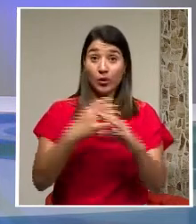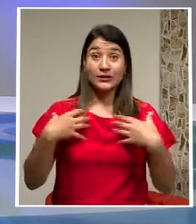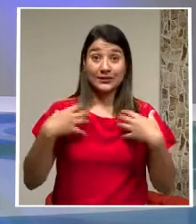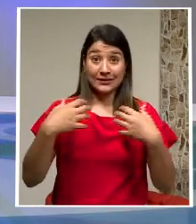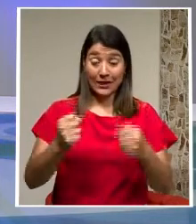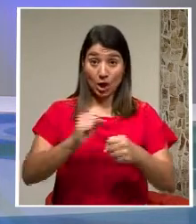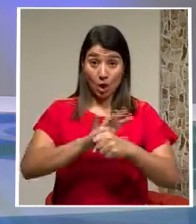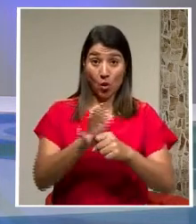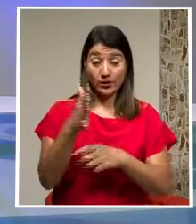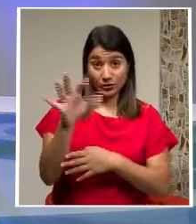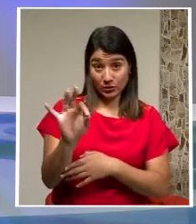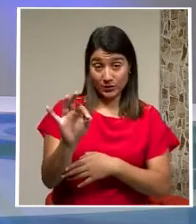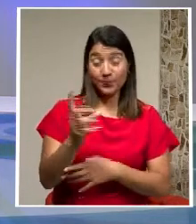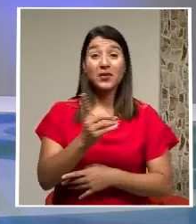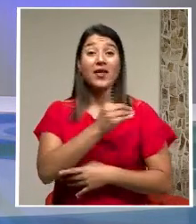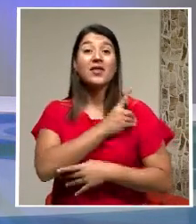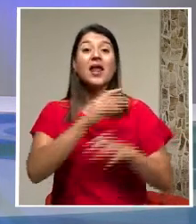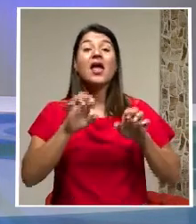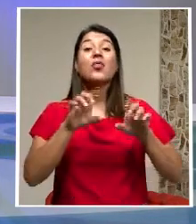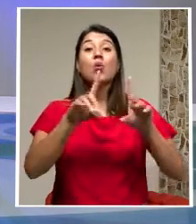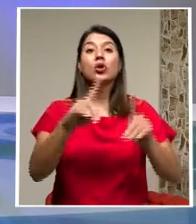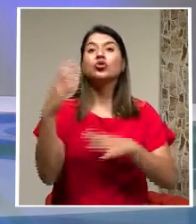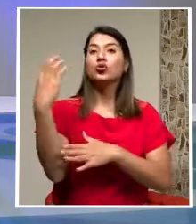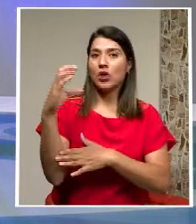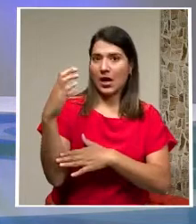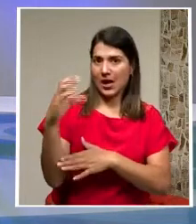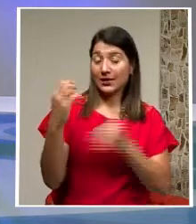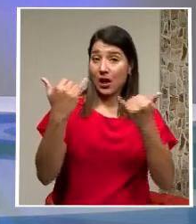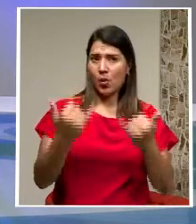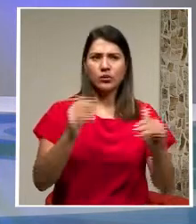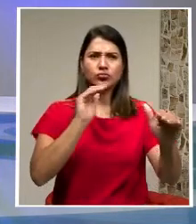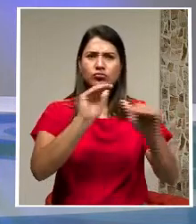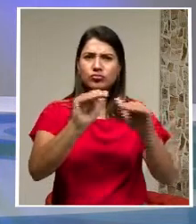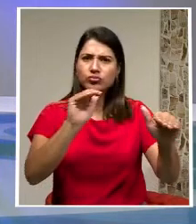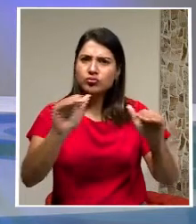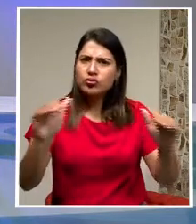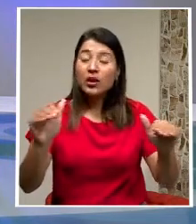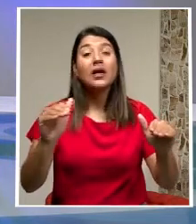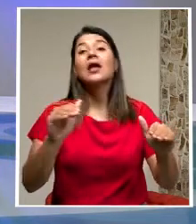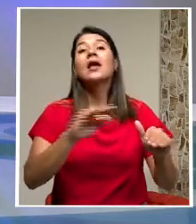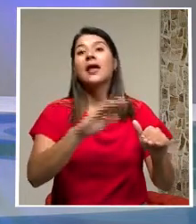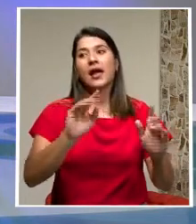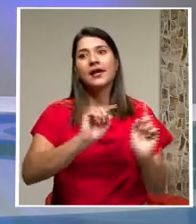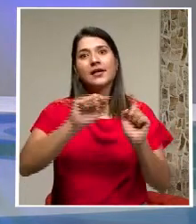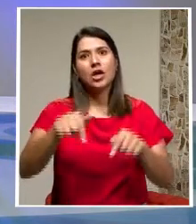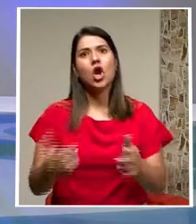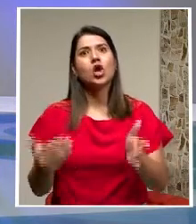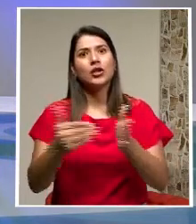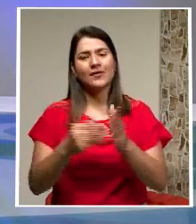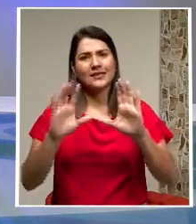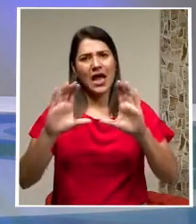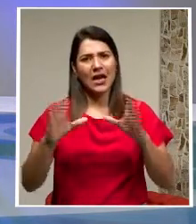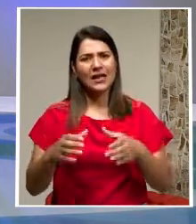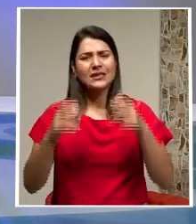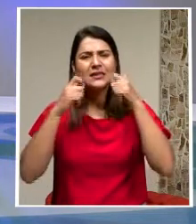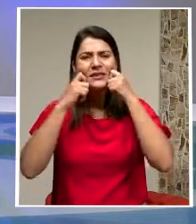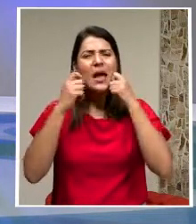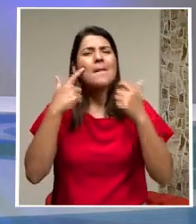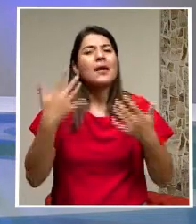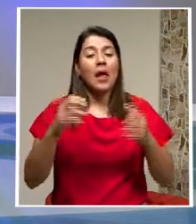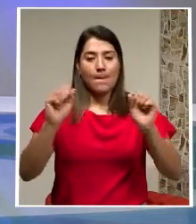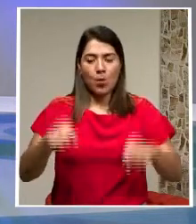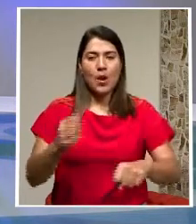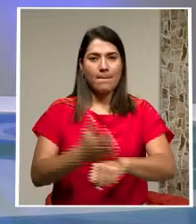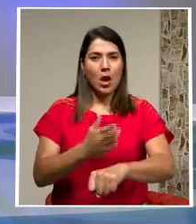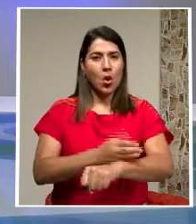La dirección De educación De Cartago Hace un llamado Al retorno A la presencialidad Para mejorar La calidad